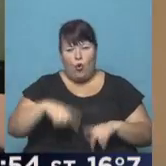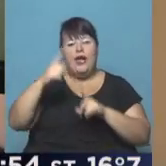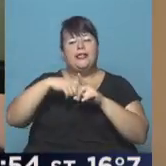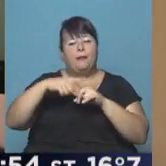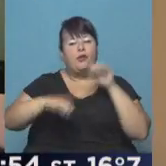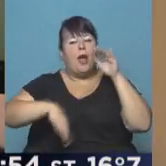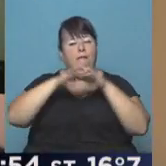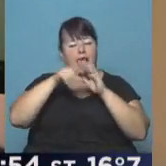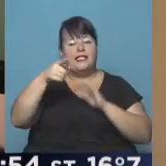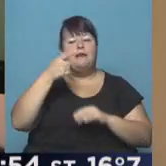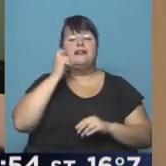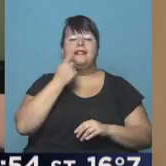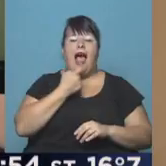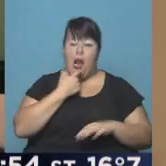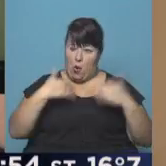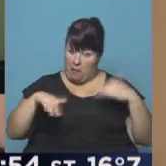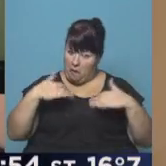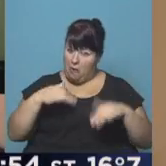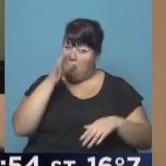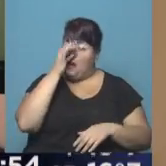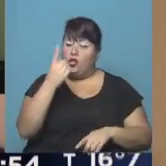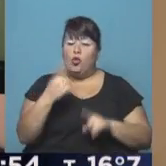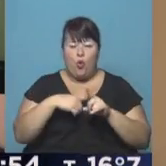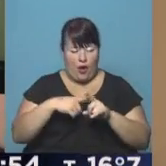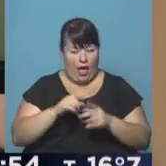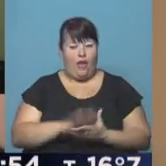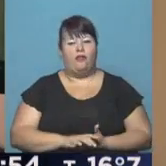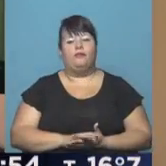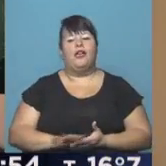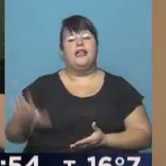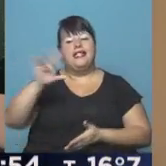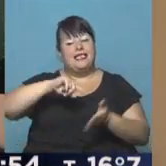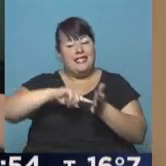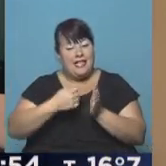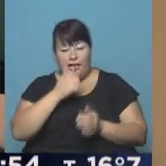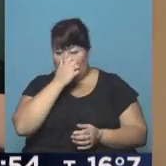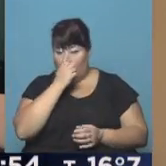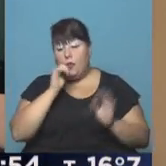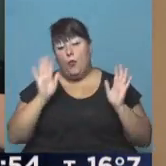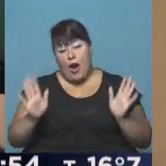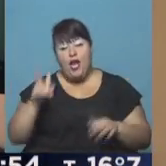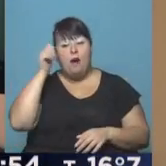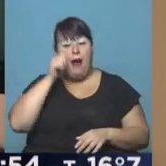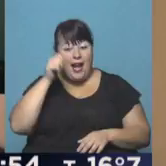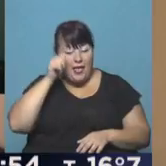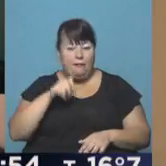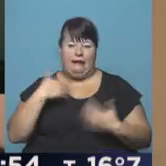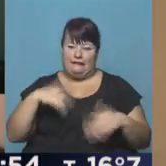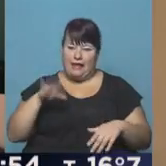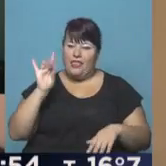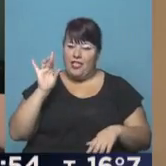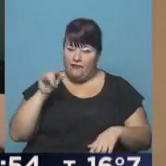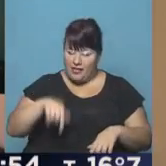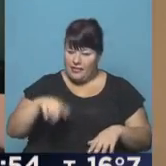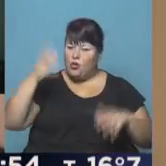temperatura máxima para San Luis, alta, 21 graditos. Y en la zona central, bueno, Mar de Plata, qué complicado,